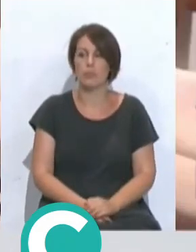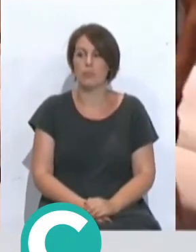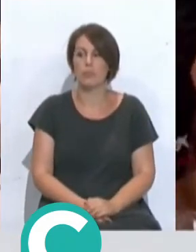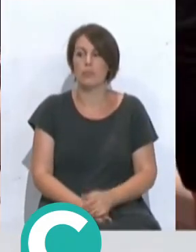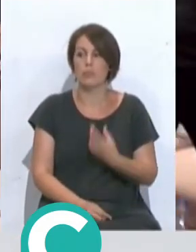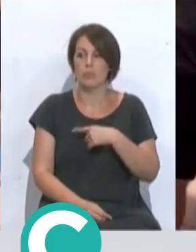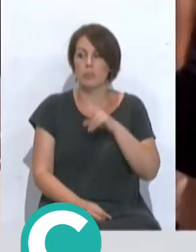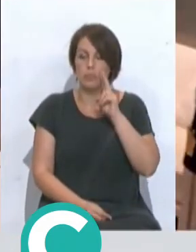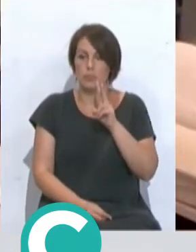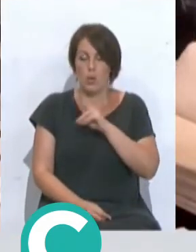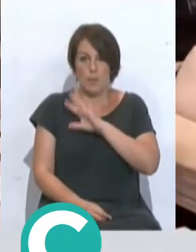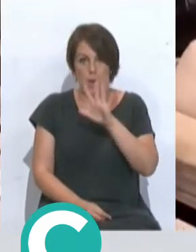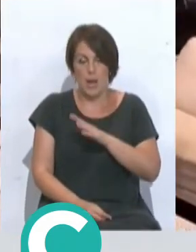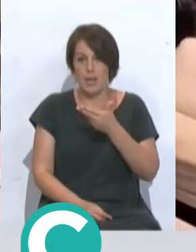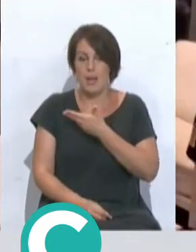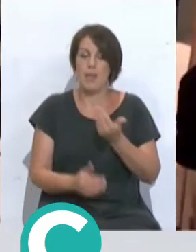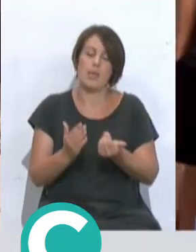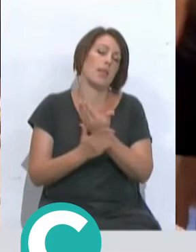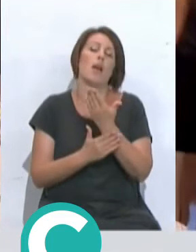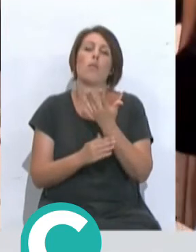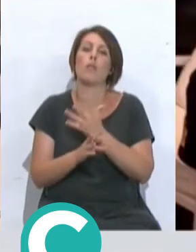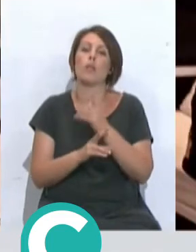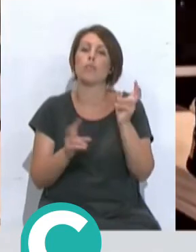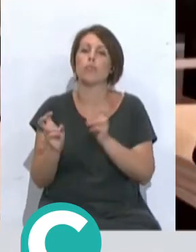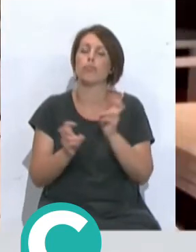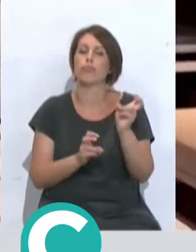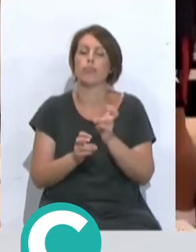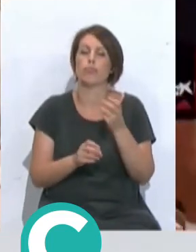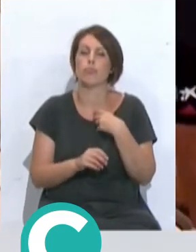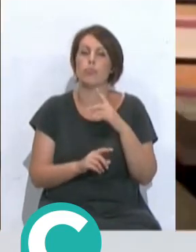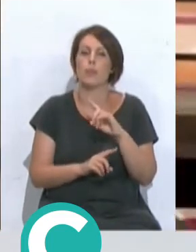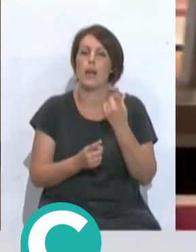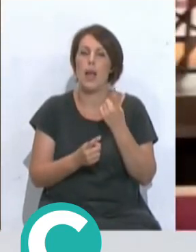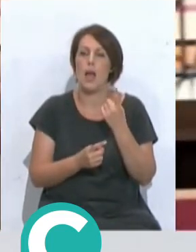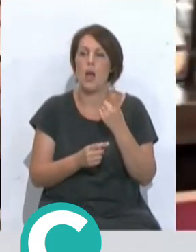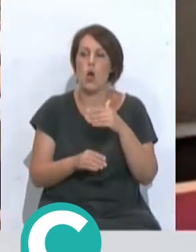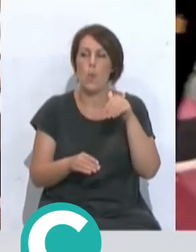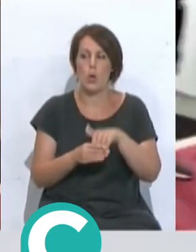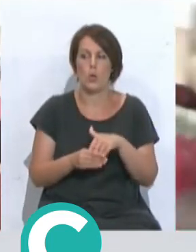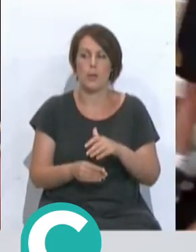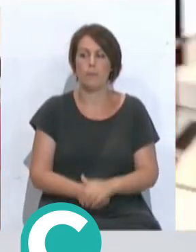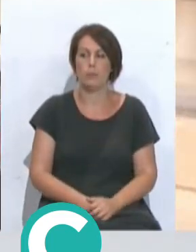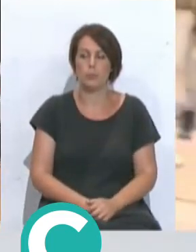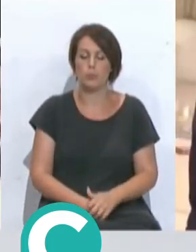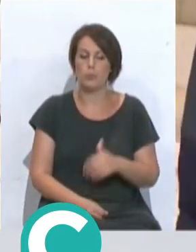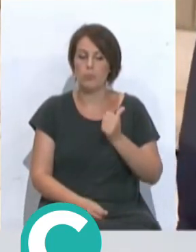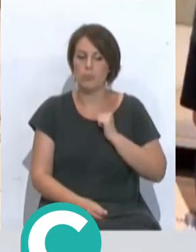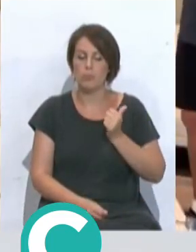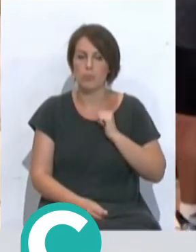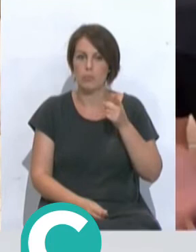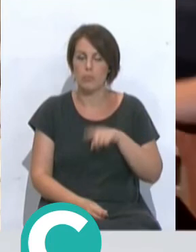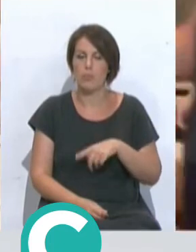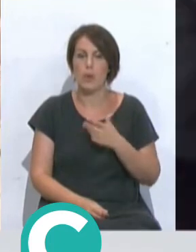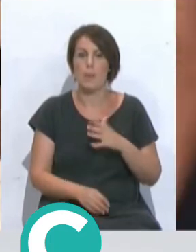Estamos viendo imágenes de ese día en el que van llegando los jugadores a esa primera convocatoria aprovechamos también